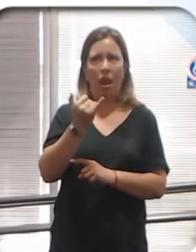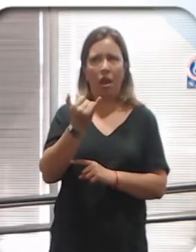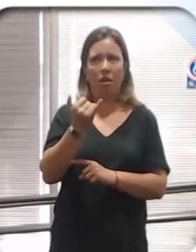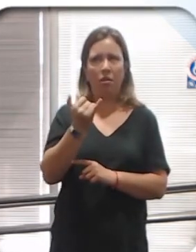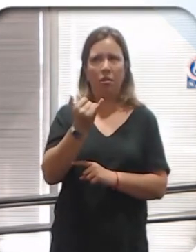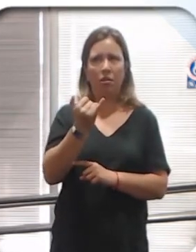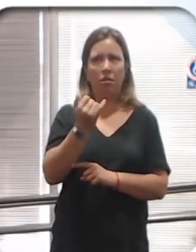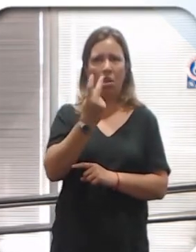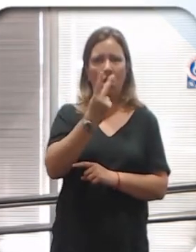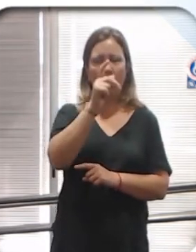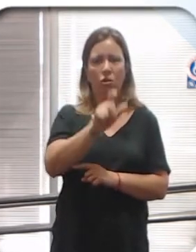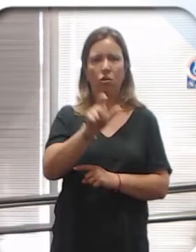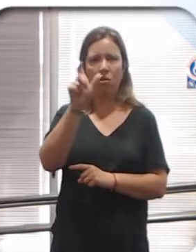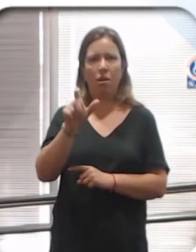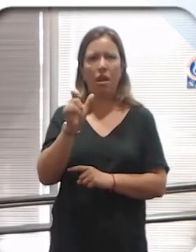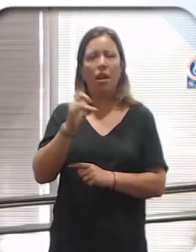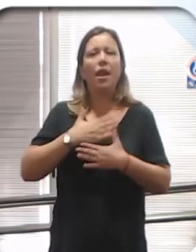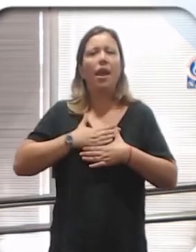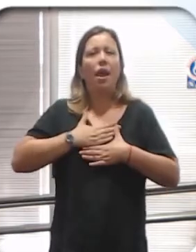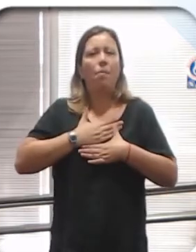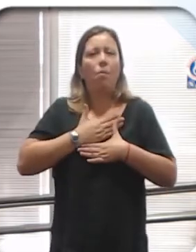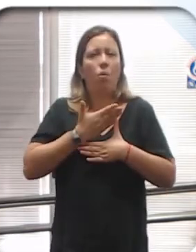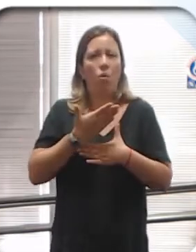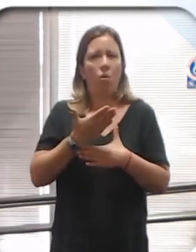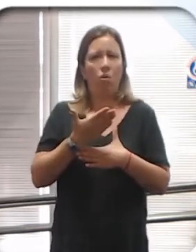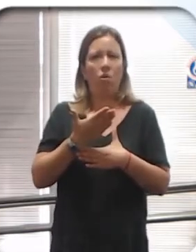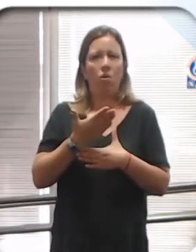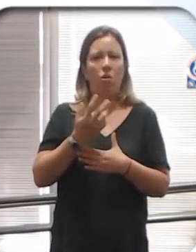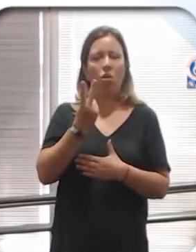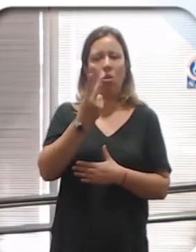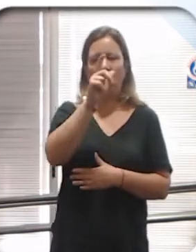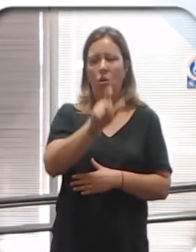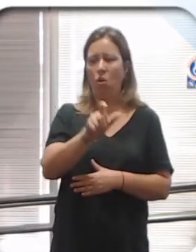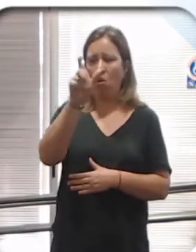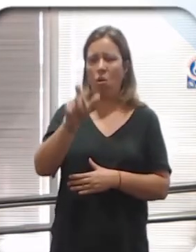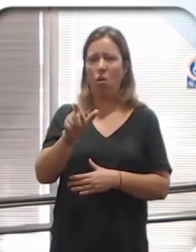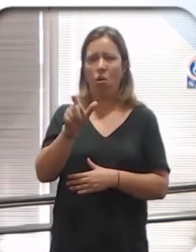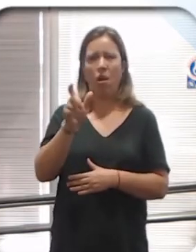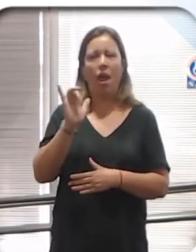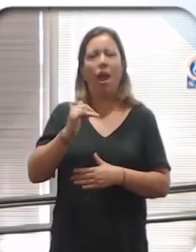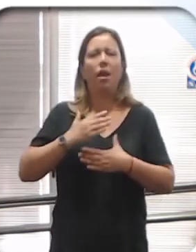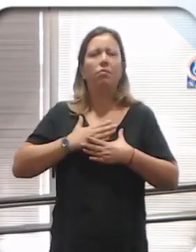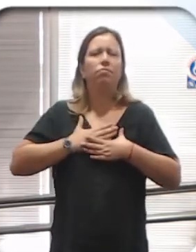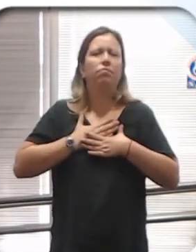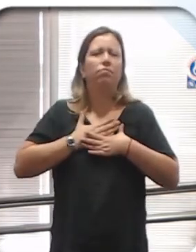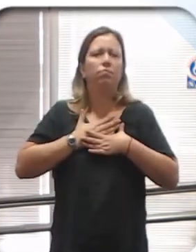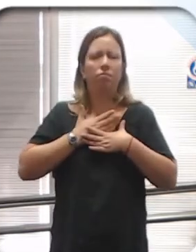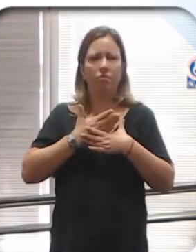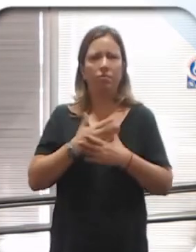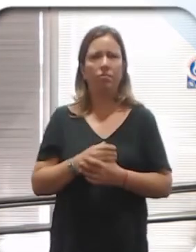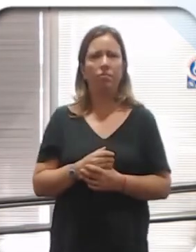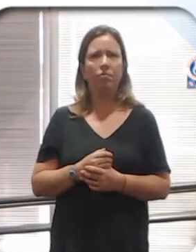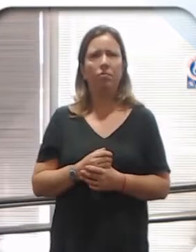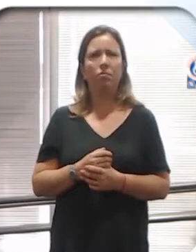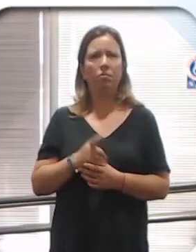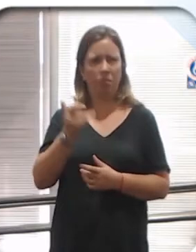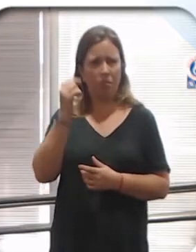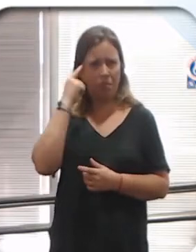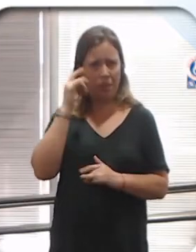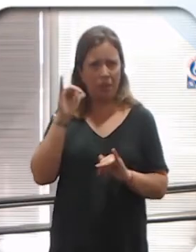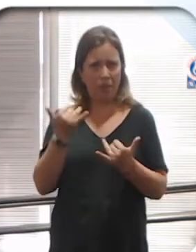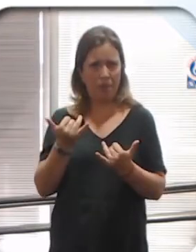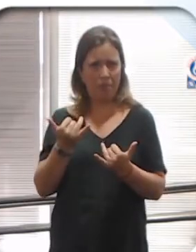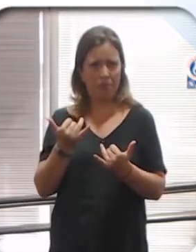Dos personas que se quieren. Dos personas que se aman. ¿Lo